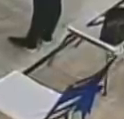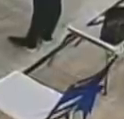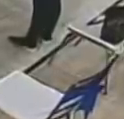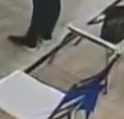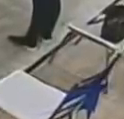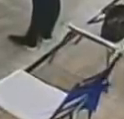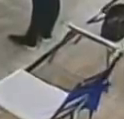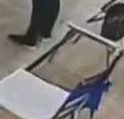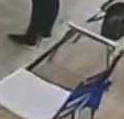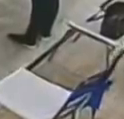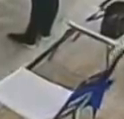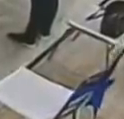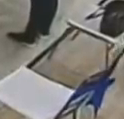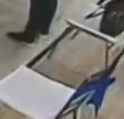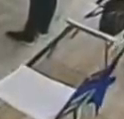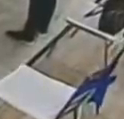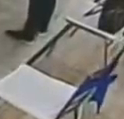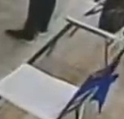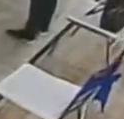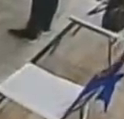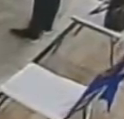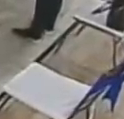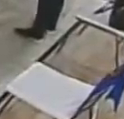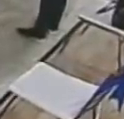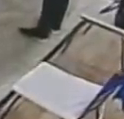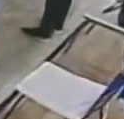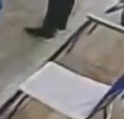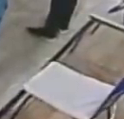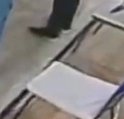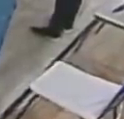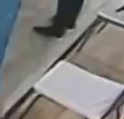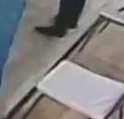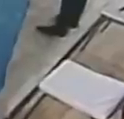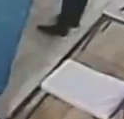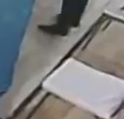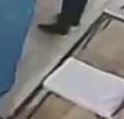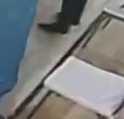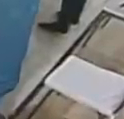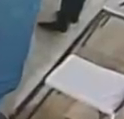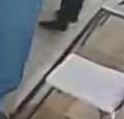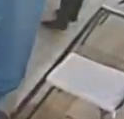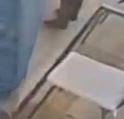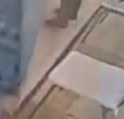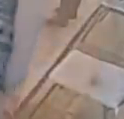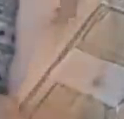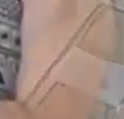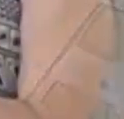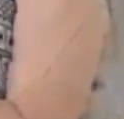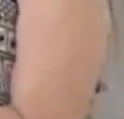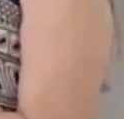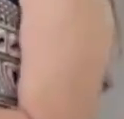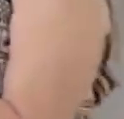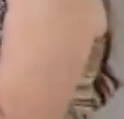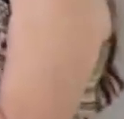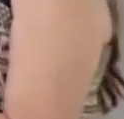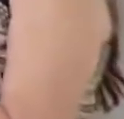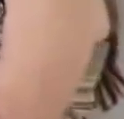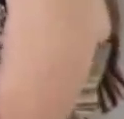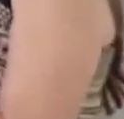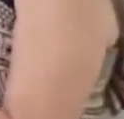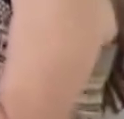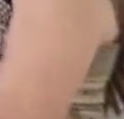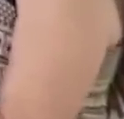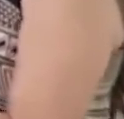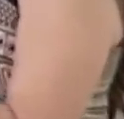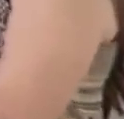ha dicho el presidente de la república Nicolás Maduro creo en la clase trabajadora creo en la clase obrera ha sido la confianza que se le